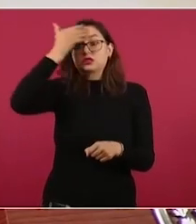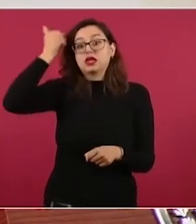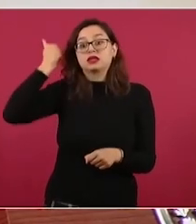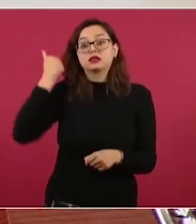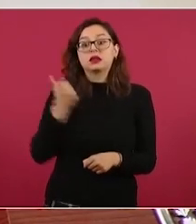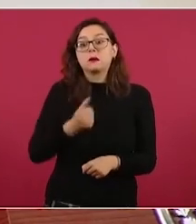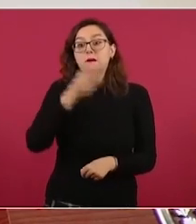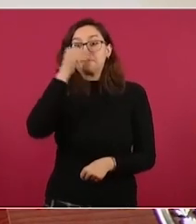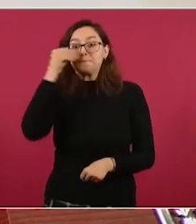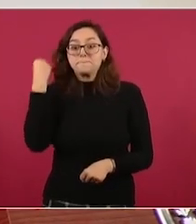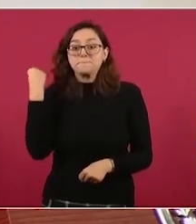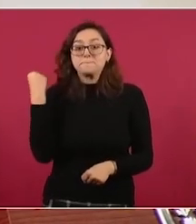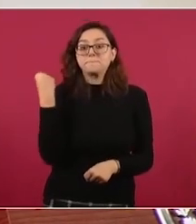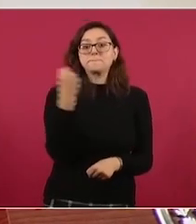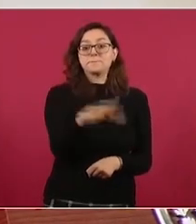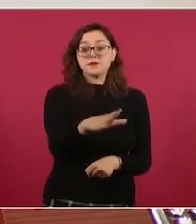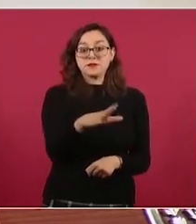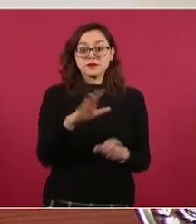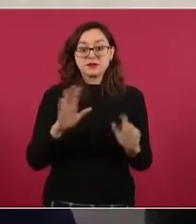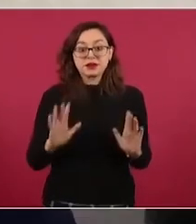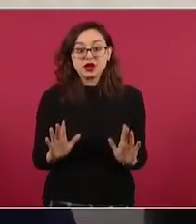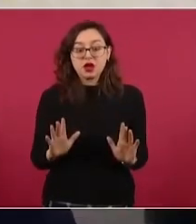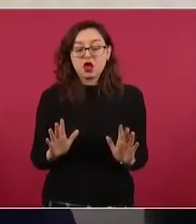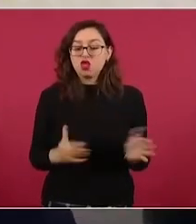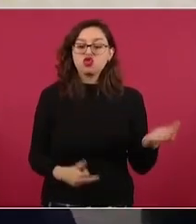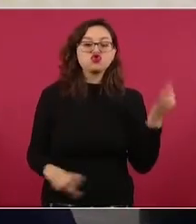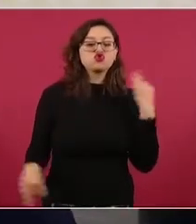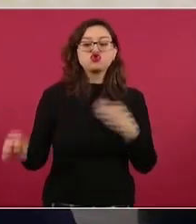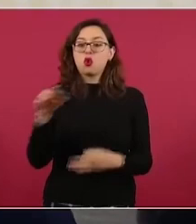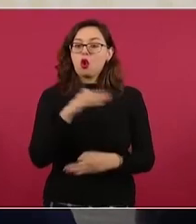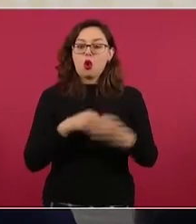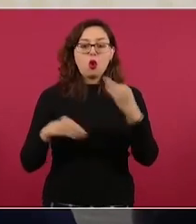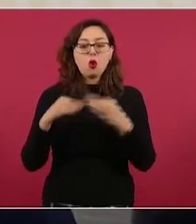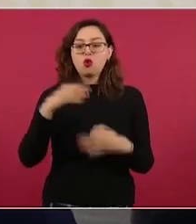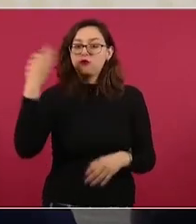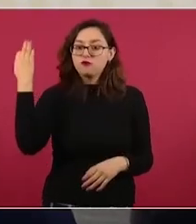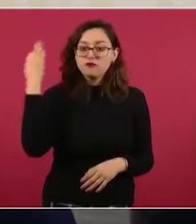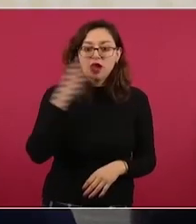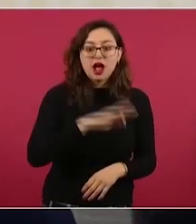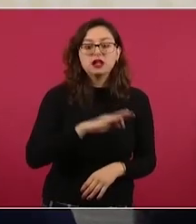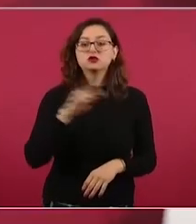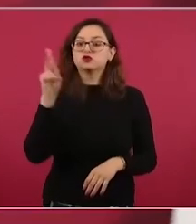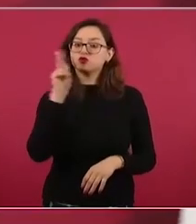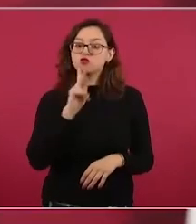y todos son falsos testimonios y no hay pruebas